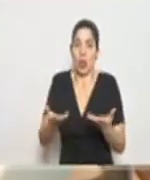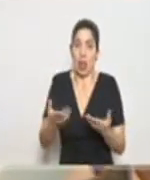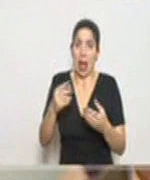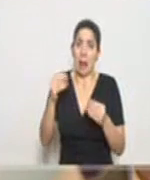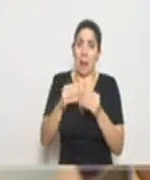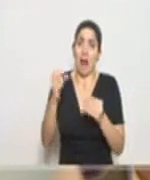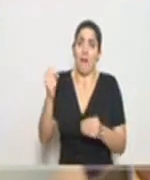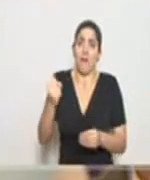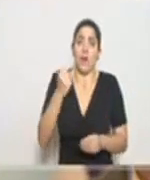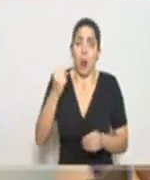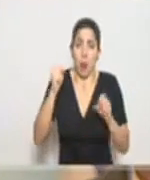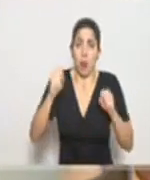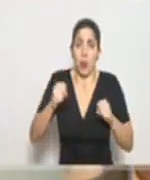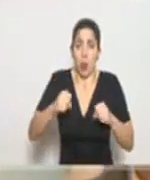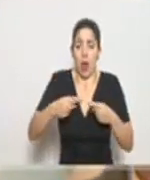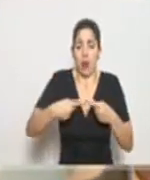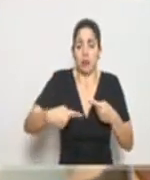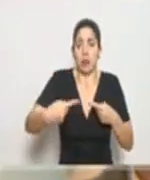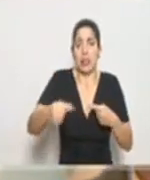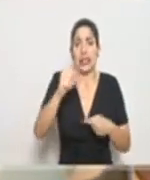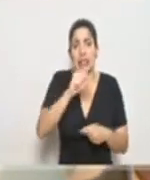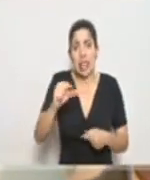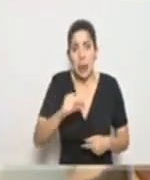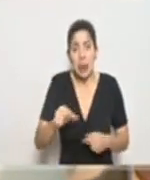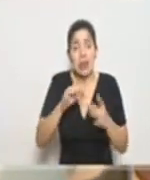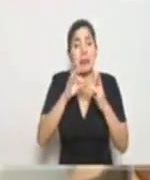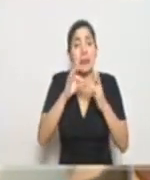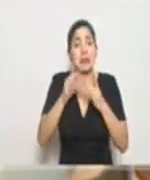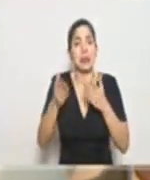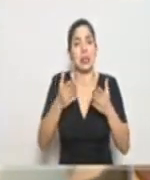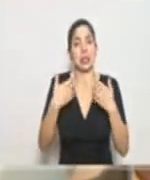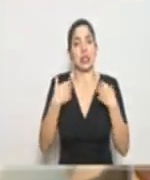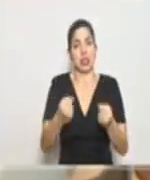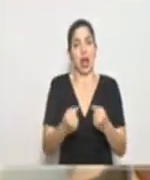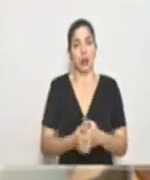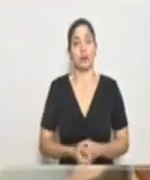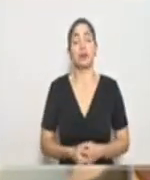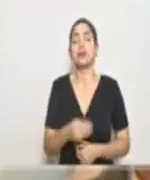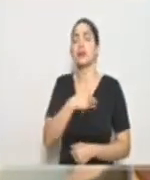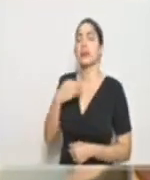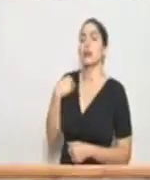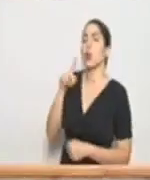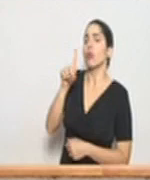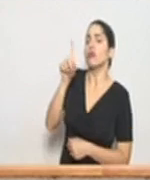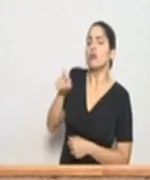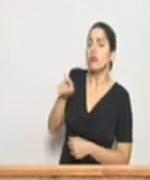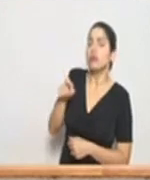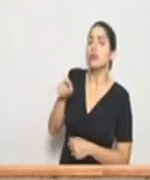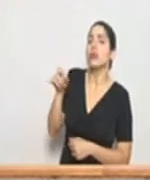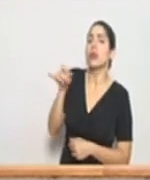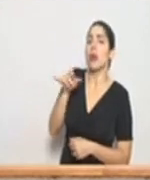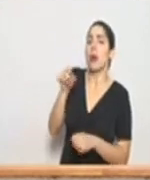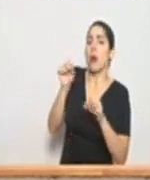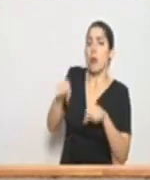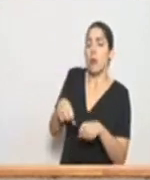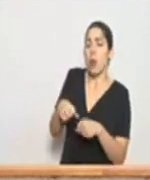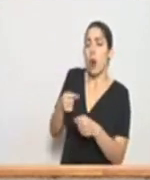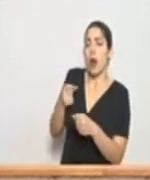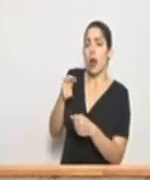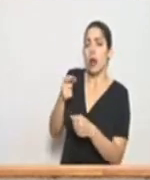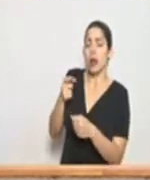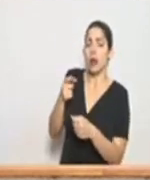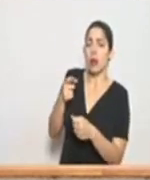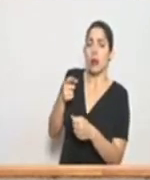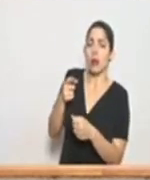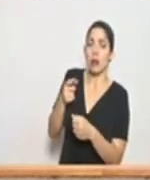intensificación en la transmisión en las siguientes semanas, especialmente en los servicios de salud. Ministro, tenemos una consulta que también puede aportarle en el momento,